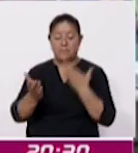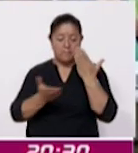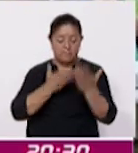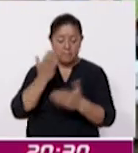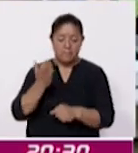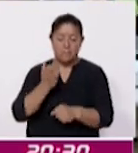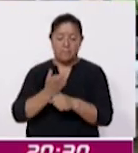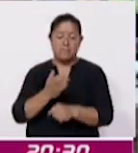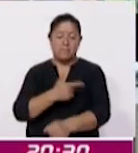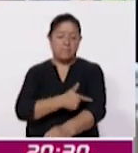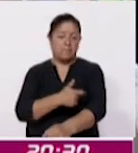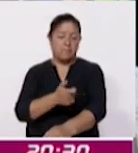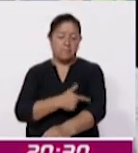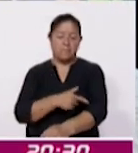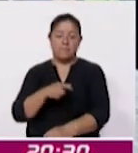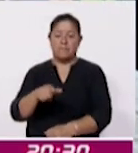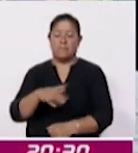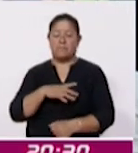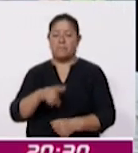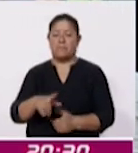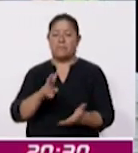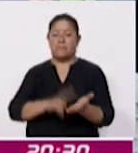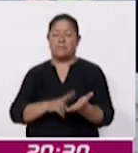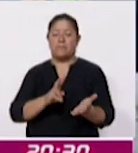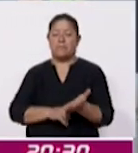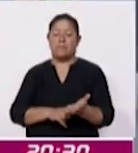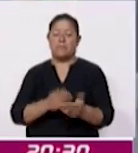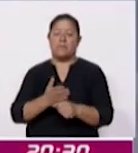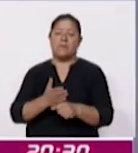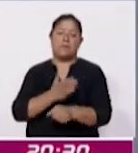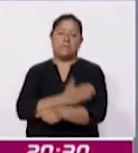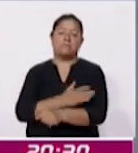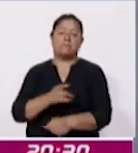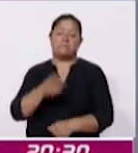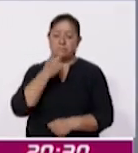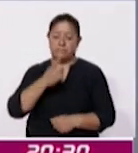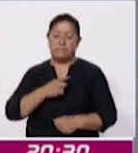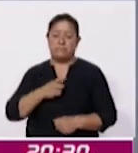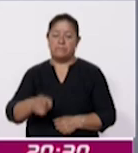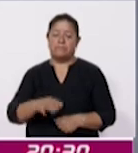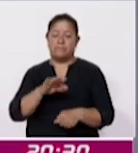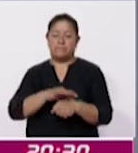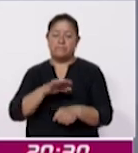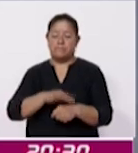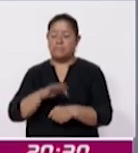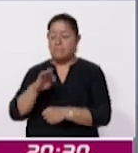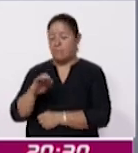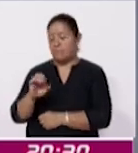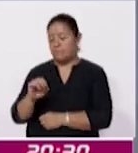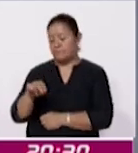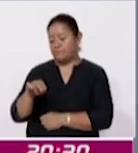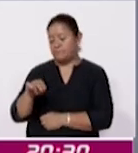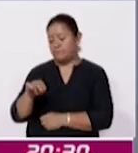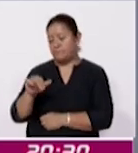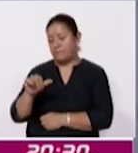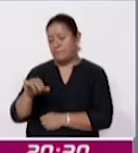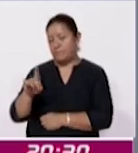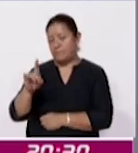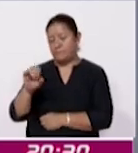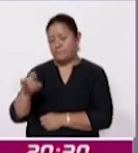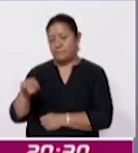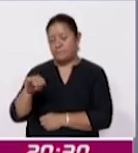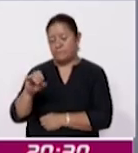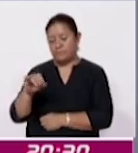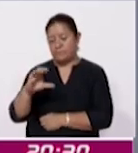laboratorio, gabinete y valoraciones preparatorias. Así lo confirmó el doctor Fernando Moncada Jiménez, titular de la